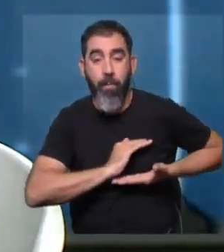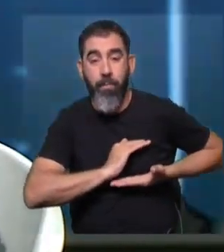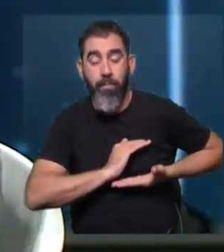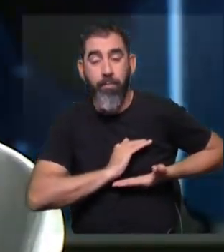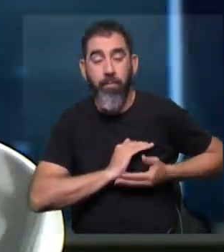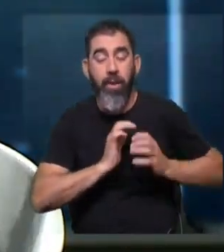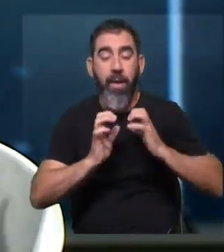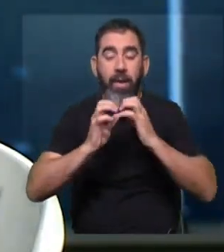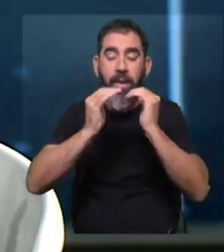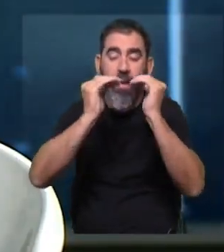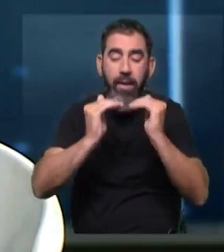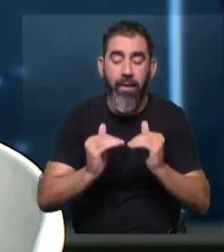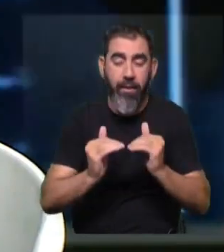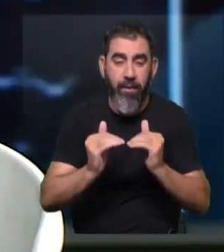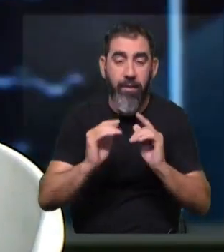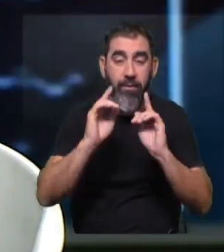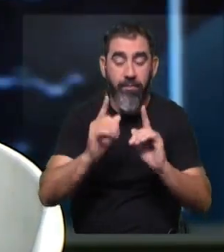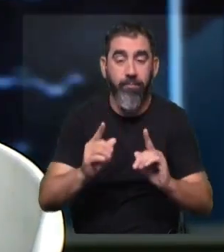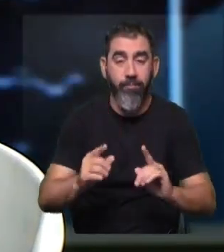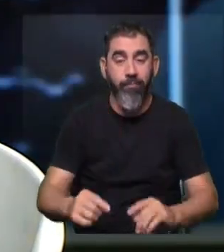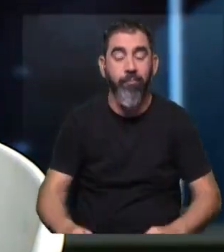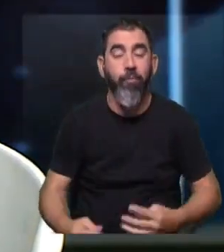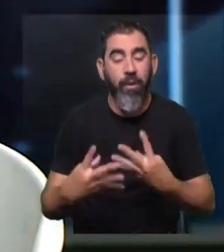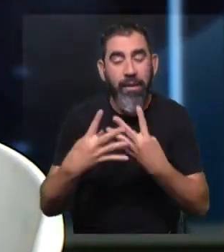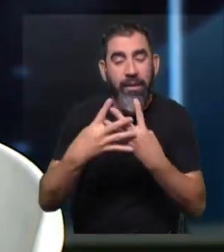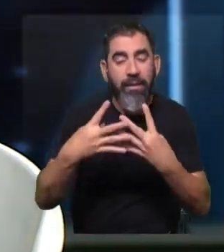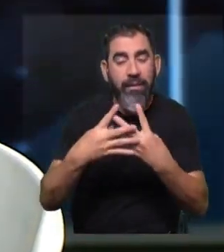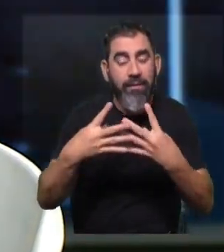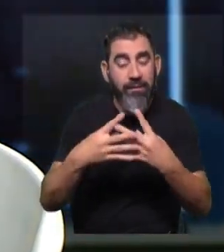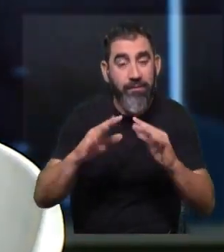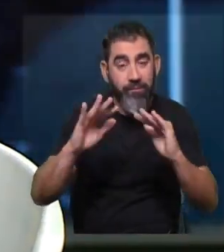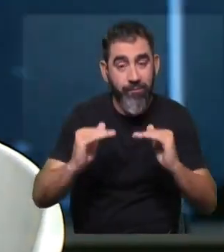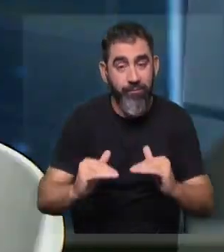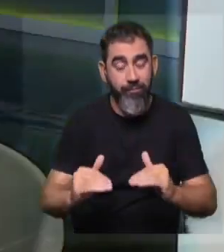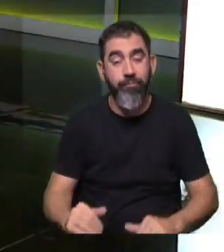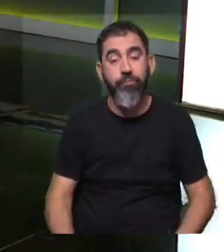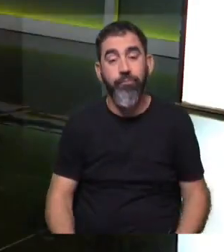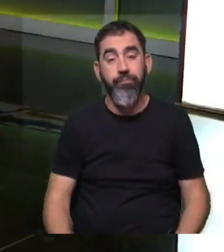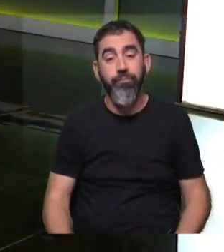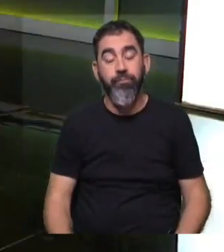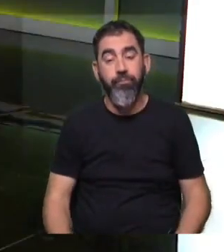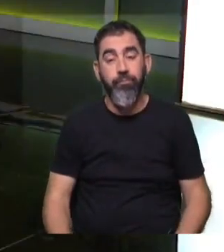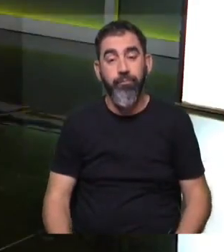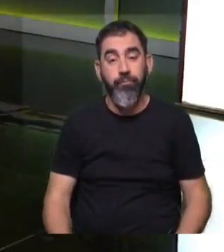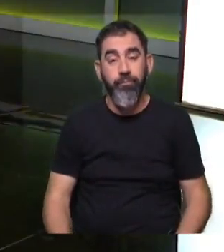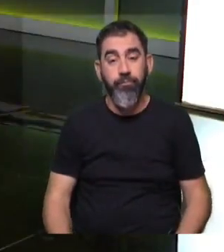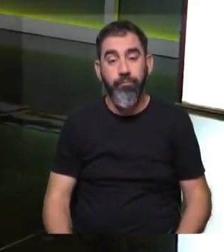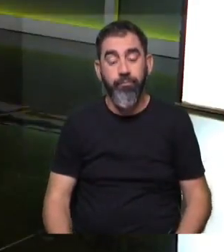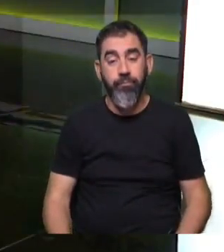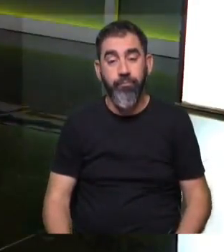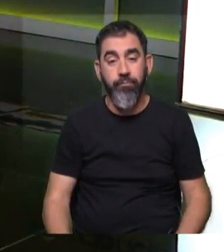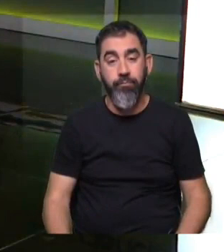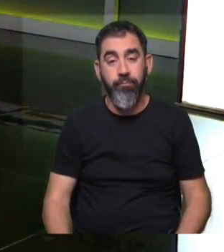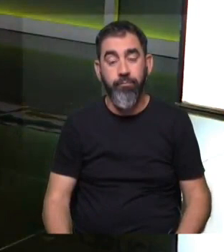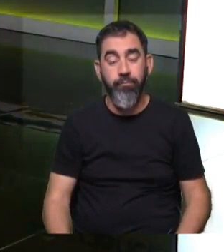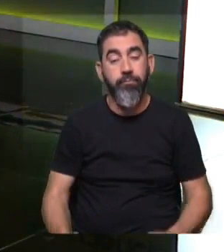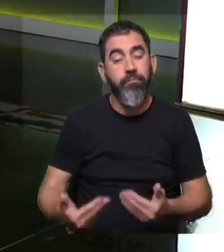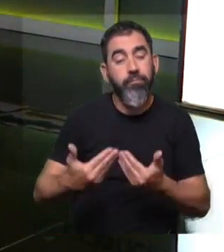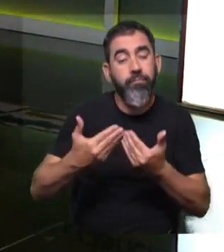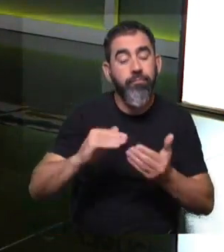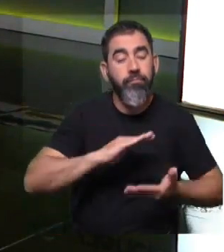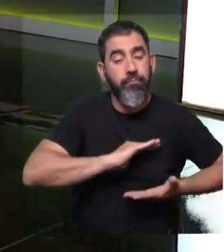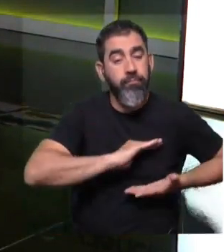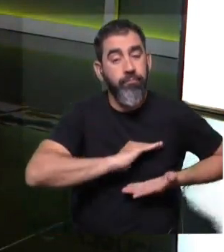energías más bajas por la particularidad que tiene el tejido mamario. Y bueno, en ese sentido, yo diría que desde los inicios de la